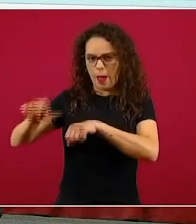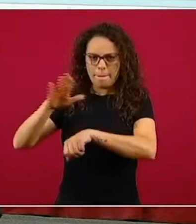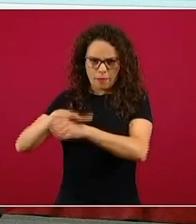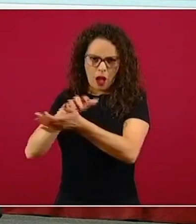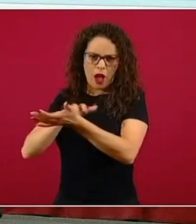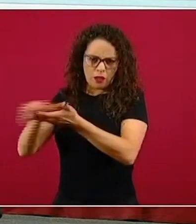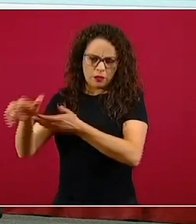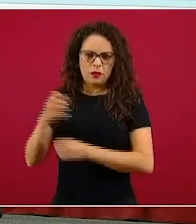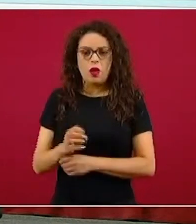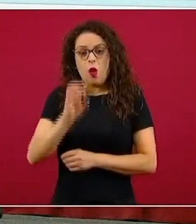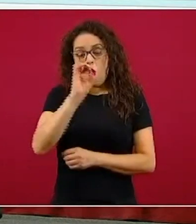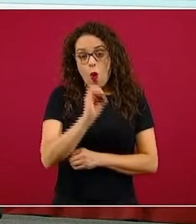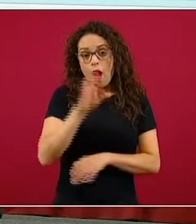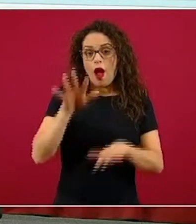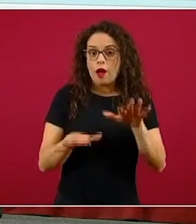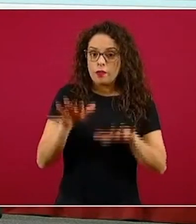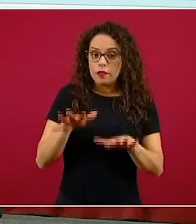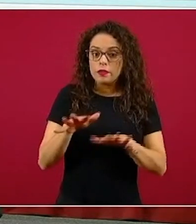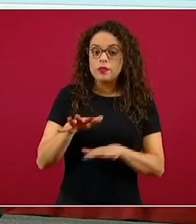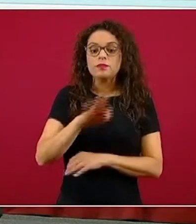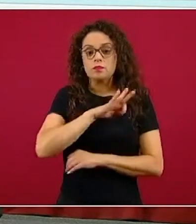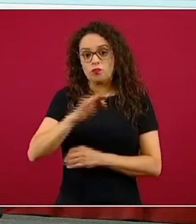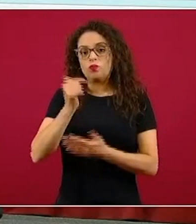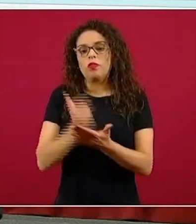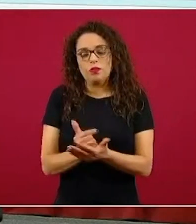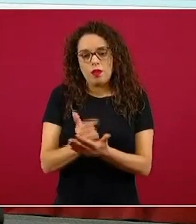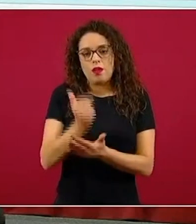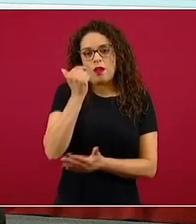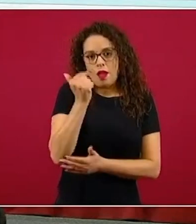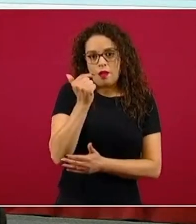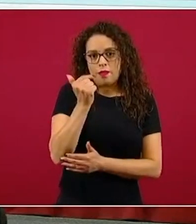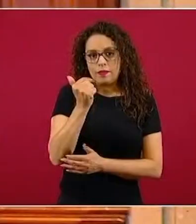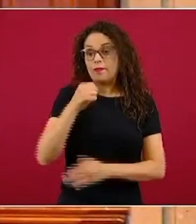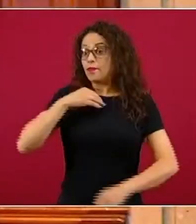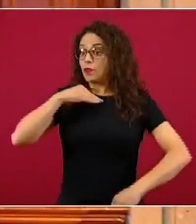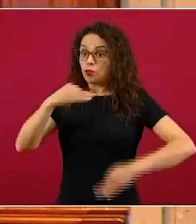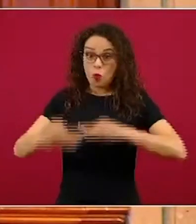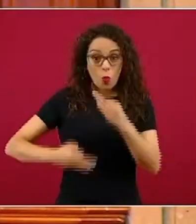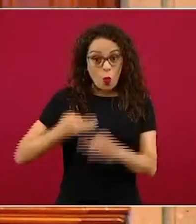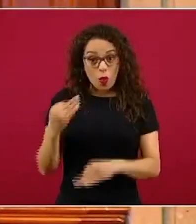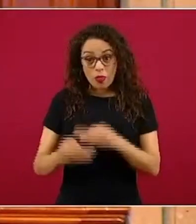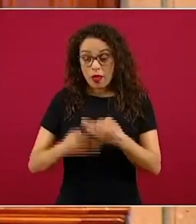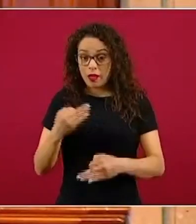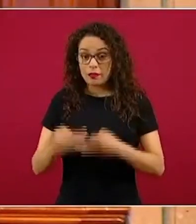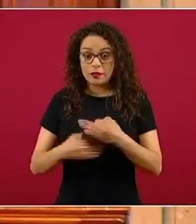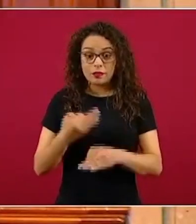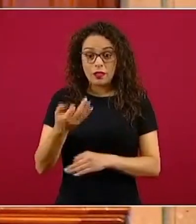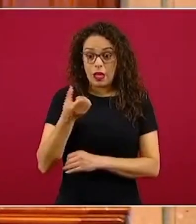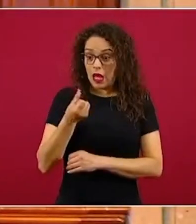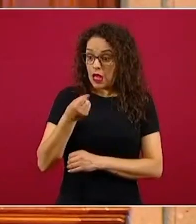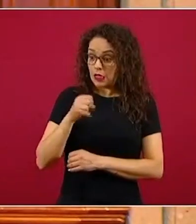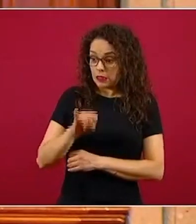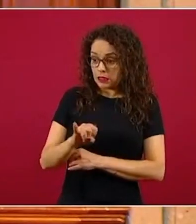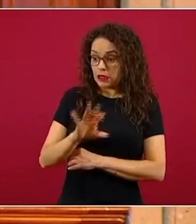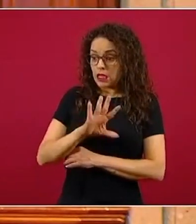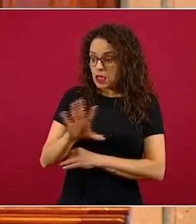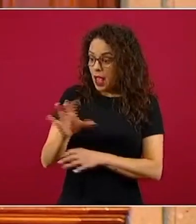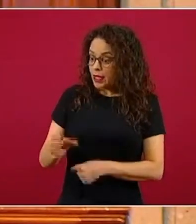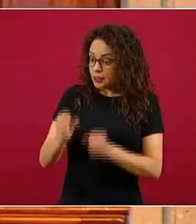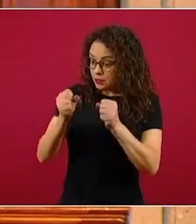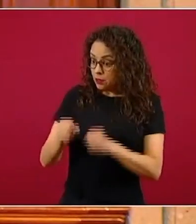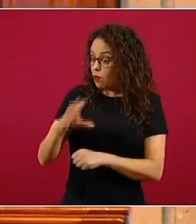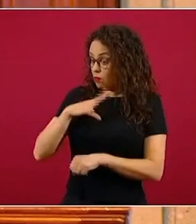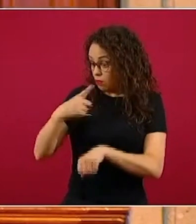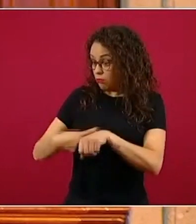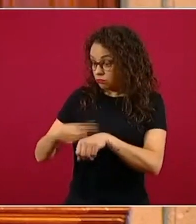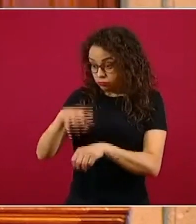.113.543 casos, mientras que el número de defunciones aumentó a 105.940. La